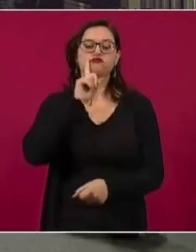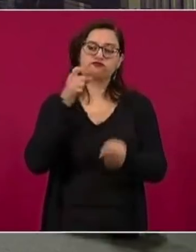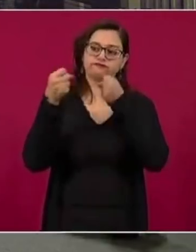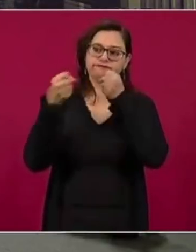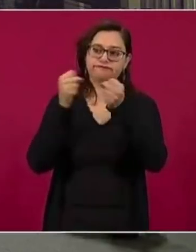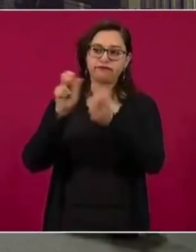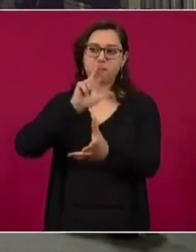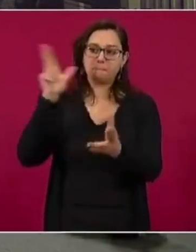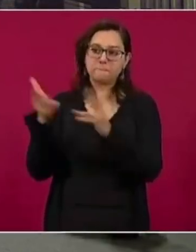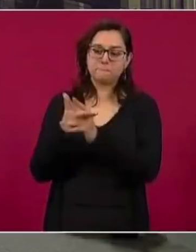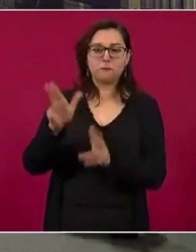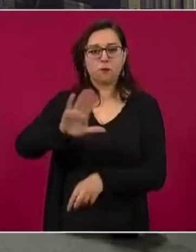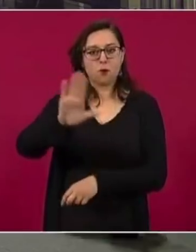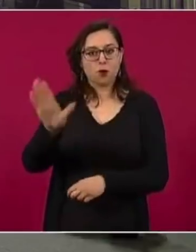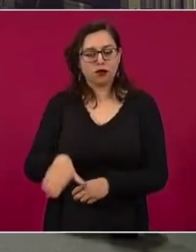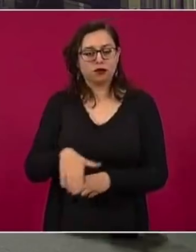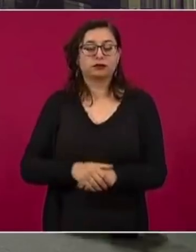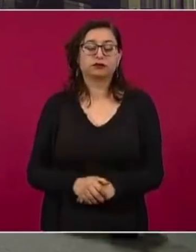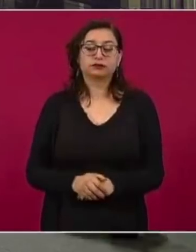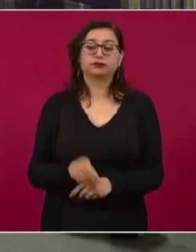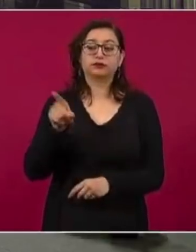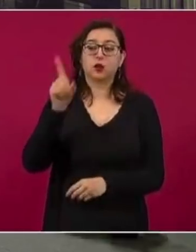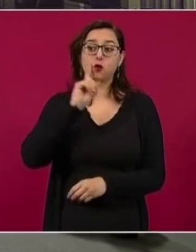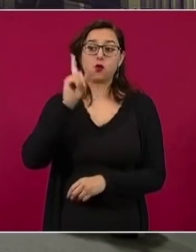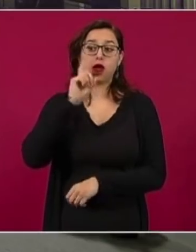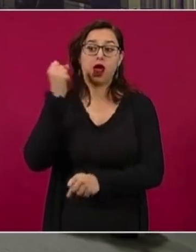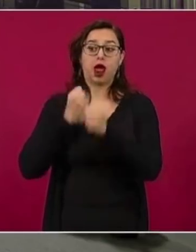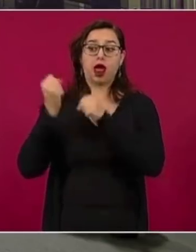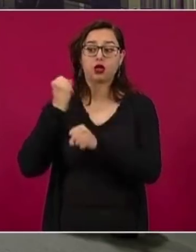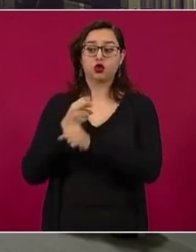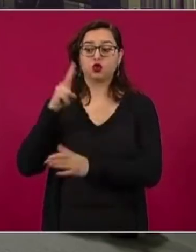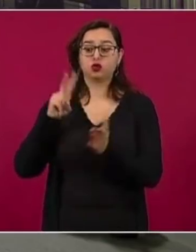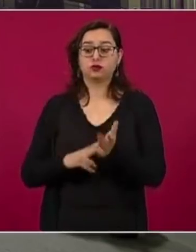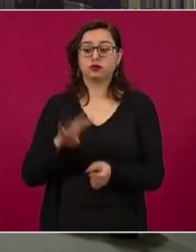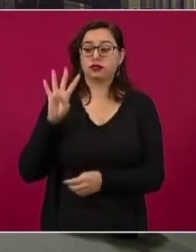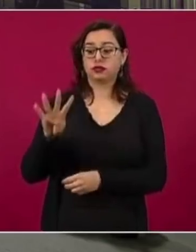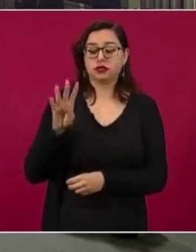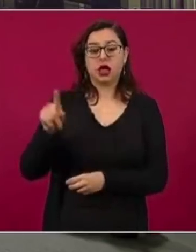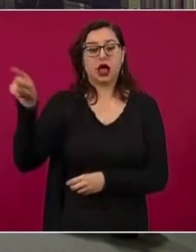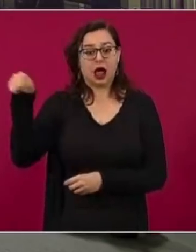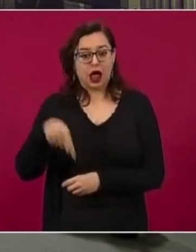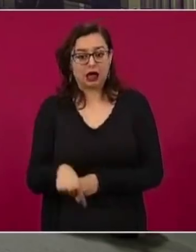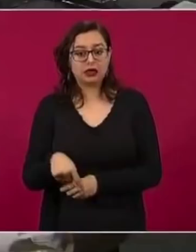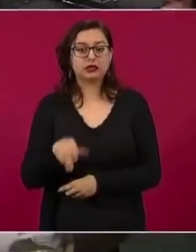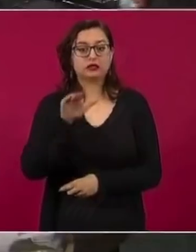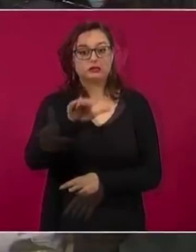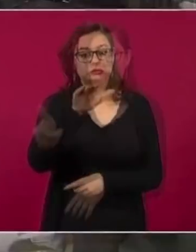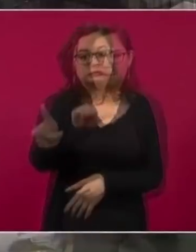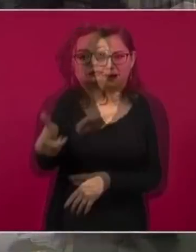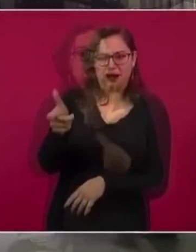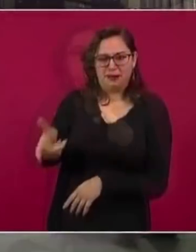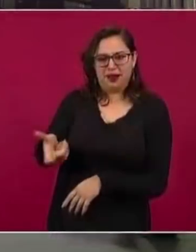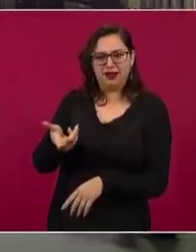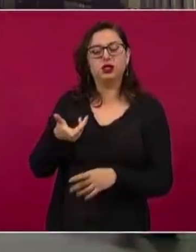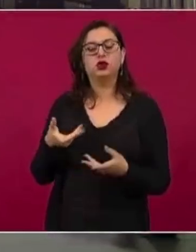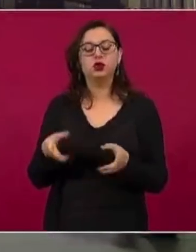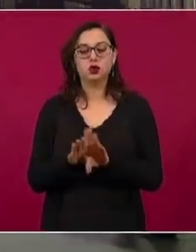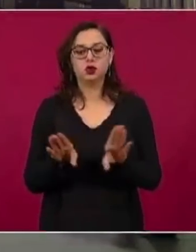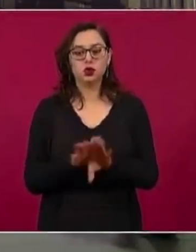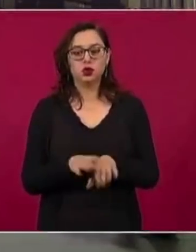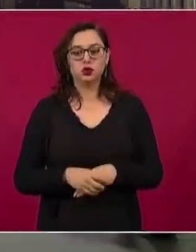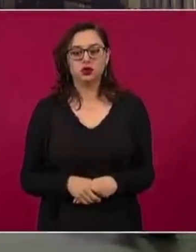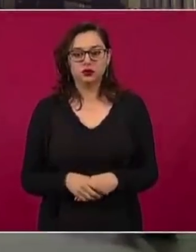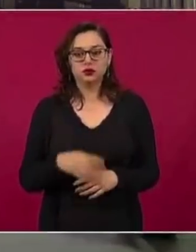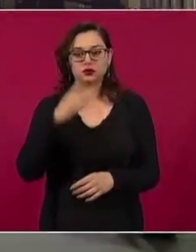Ella incluso en 2019 estuvo aquí solicitando más que protección exponiendo el caso. Es muy